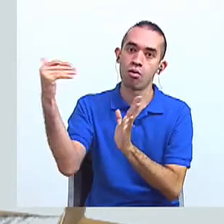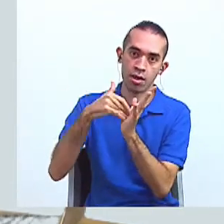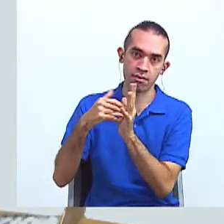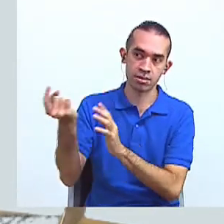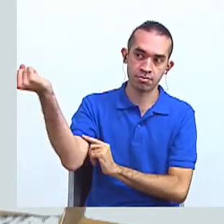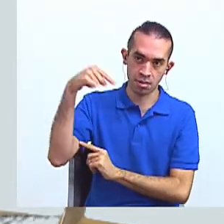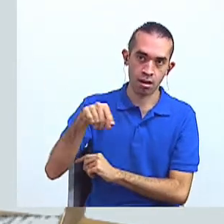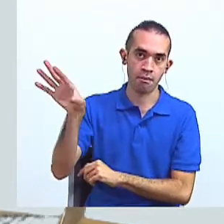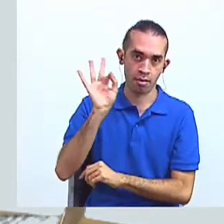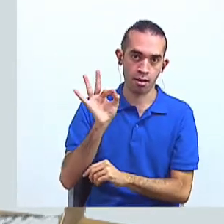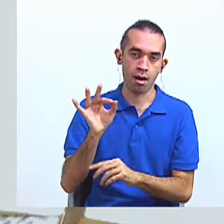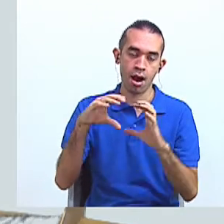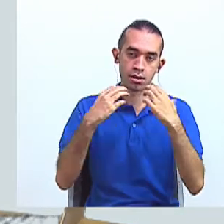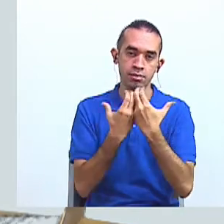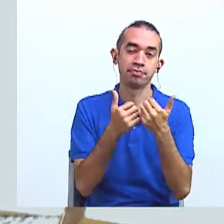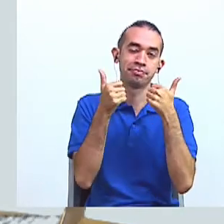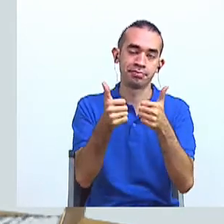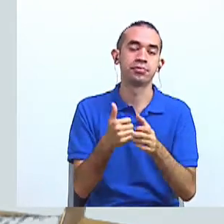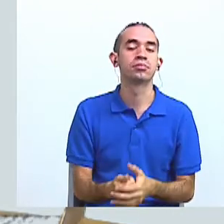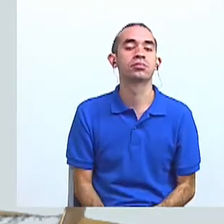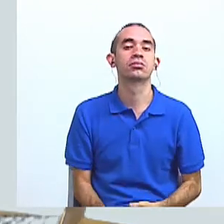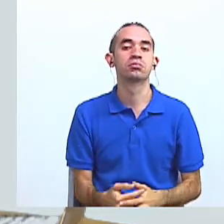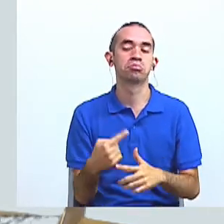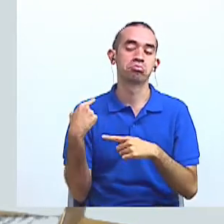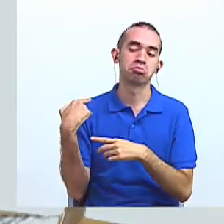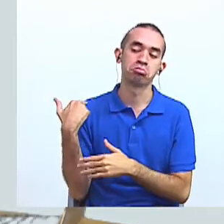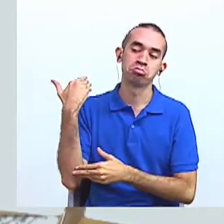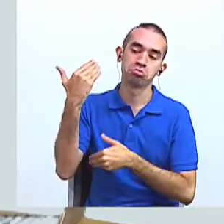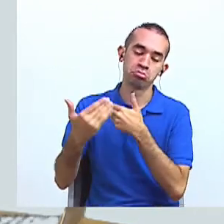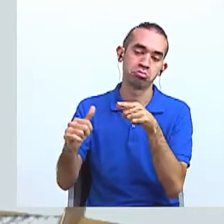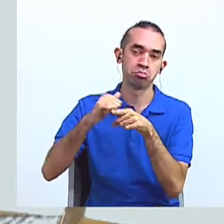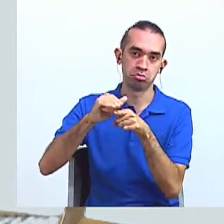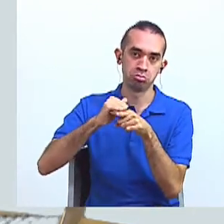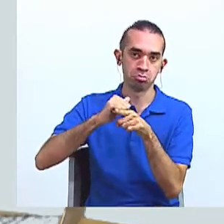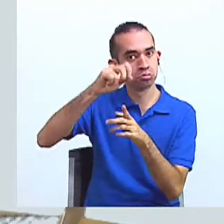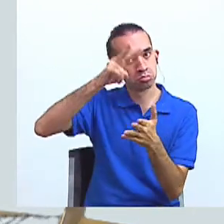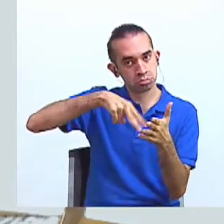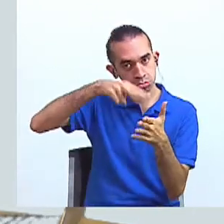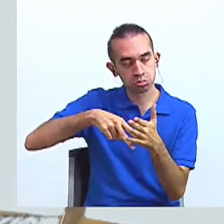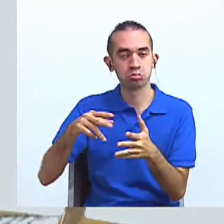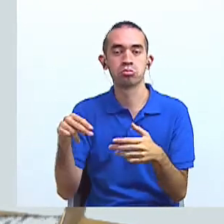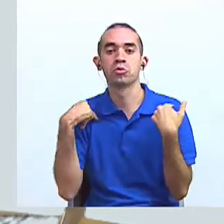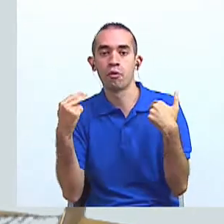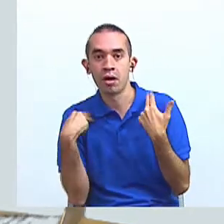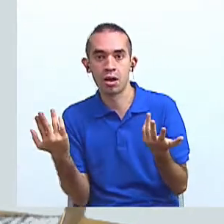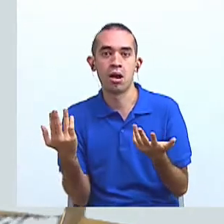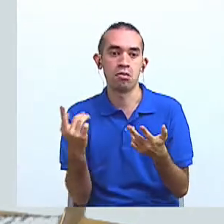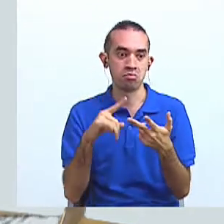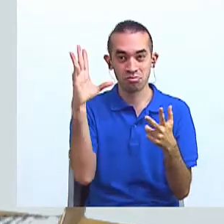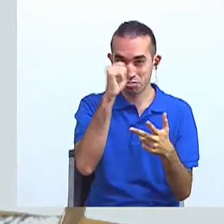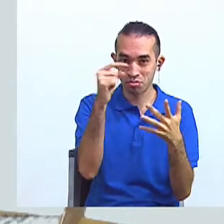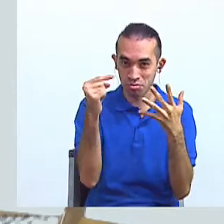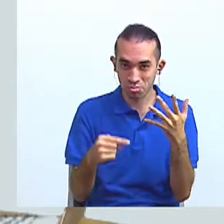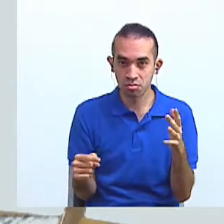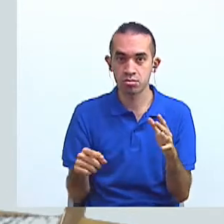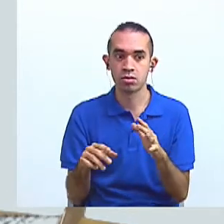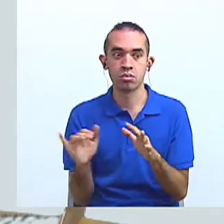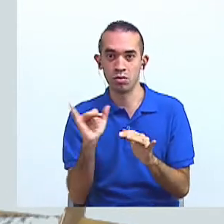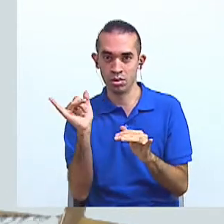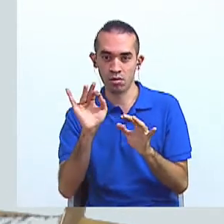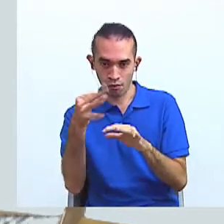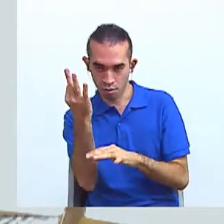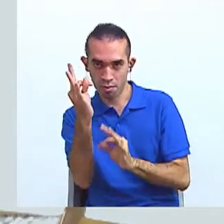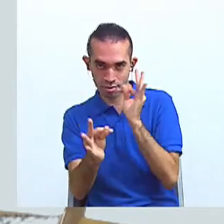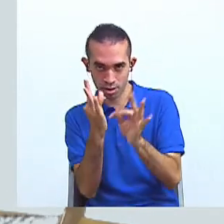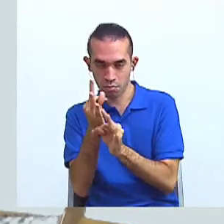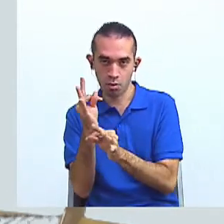Bien. Con esto que hemos recorrido, con este repaso sobre la literatura, la novela, sus rasgos básicos como género narrativo,